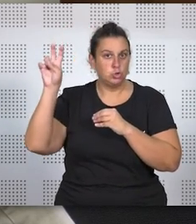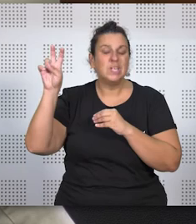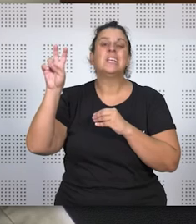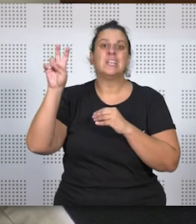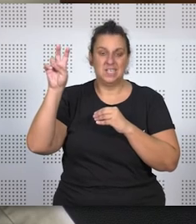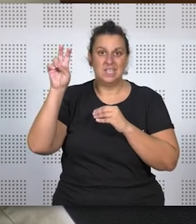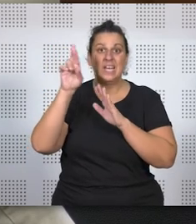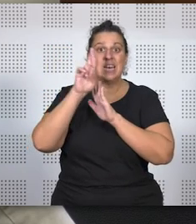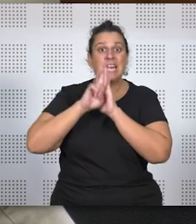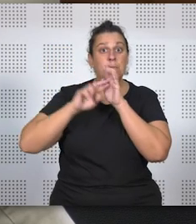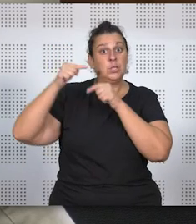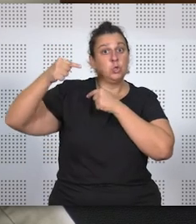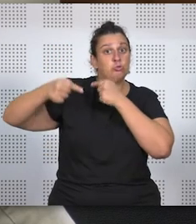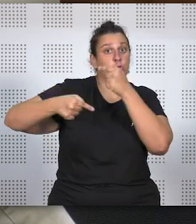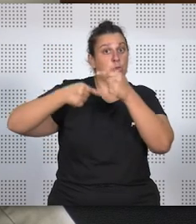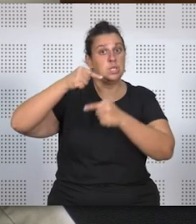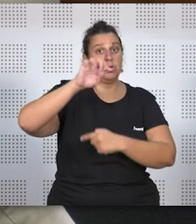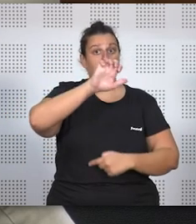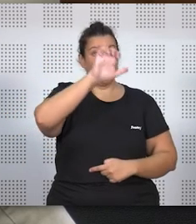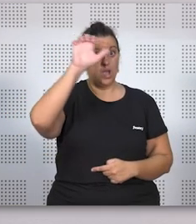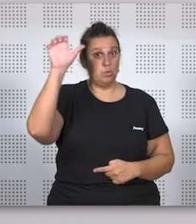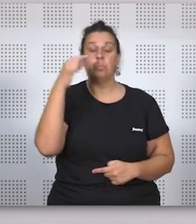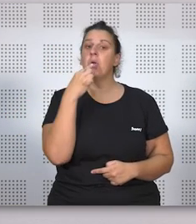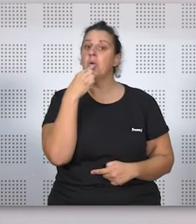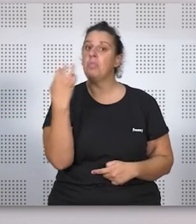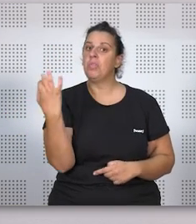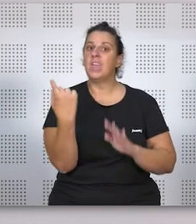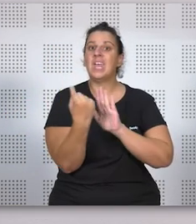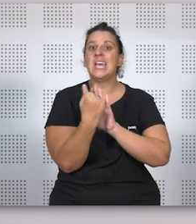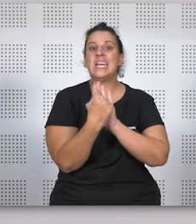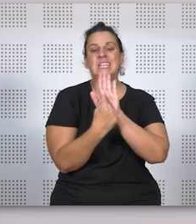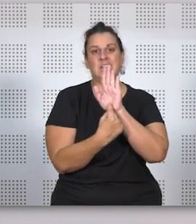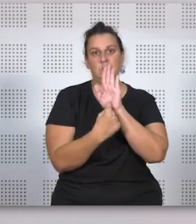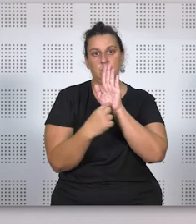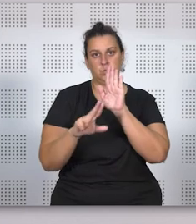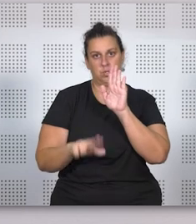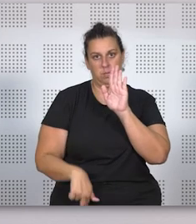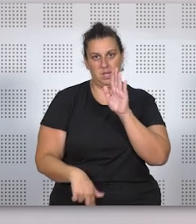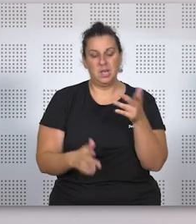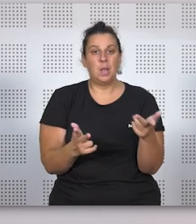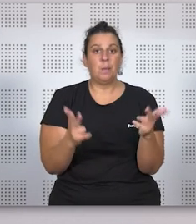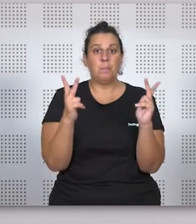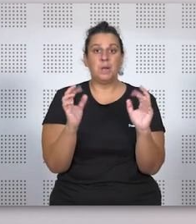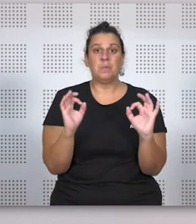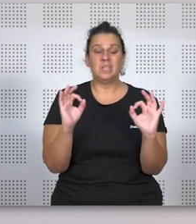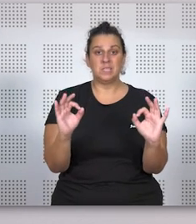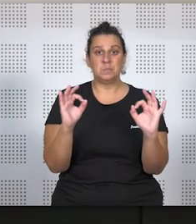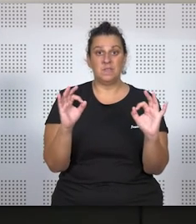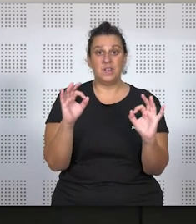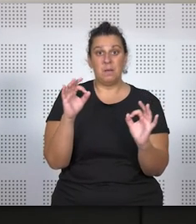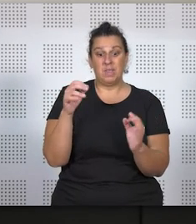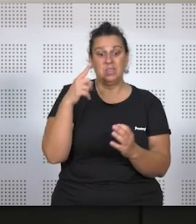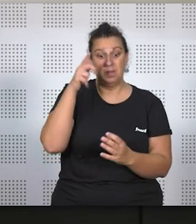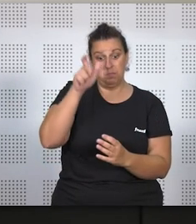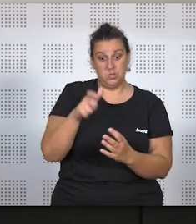sucesorio europeo, también establece una serie de criterios y permite específicamente al testador